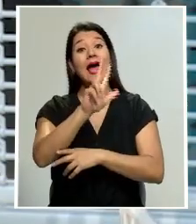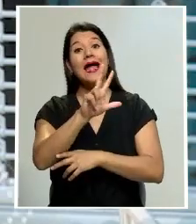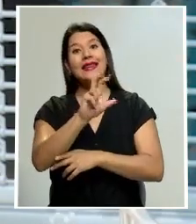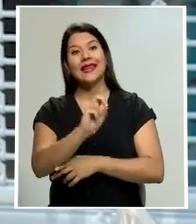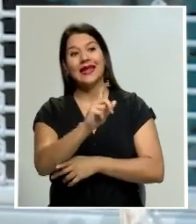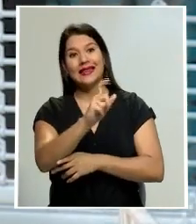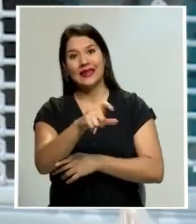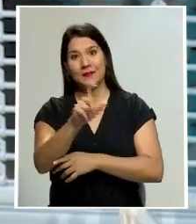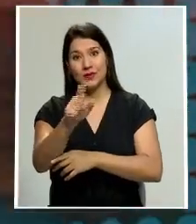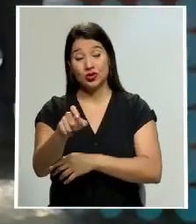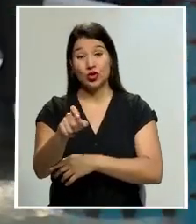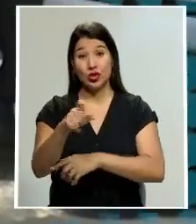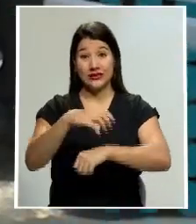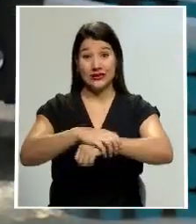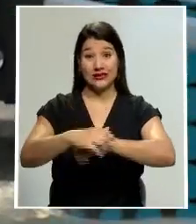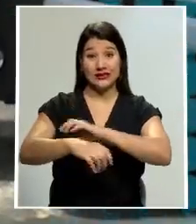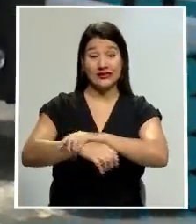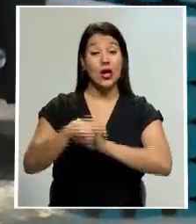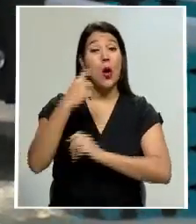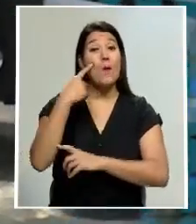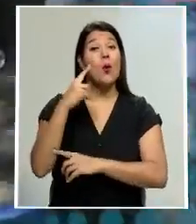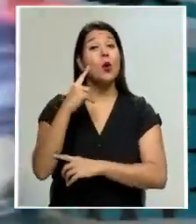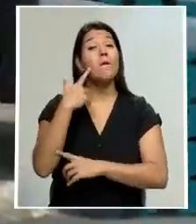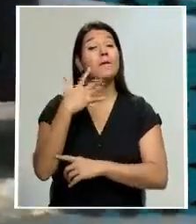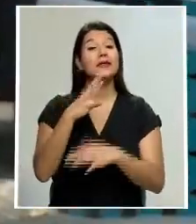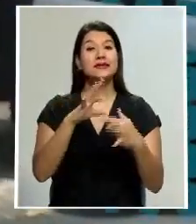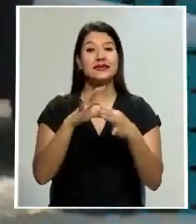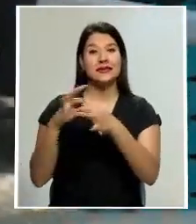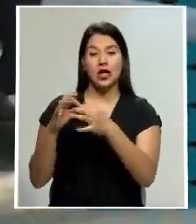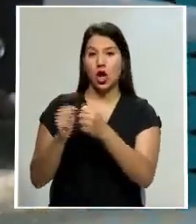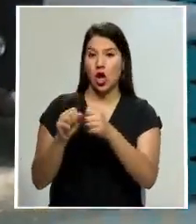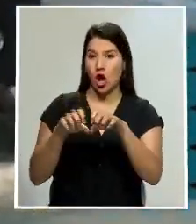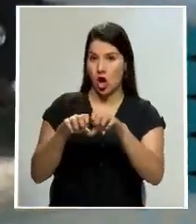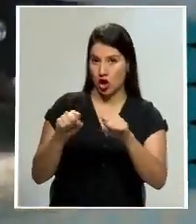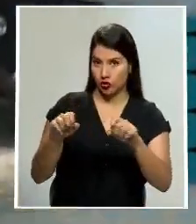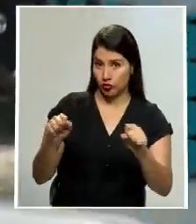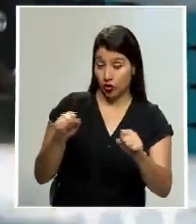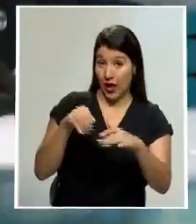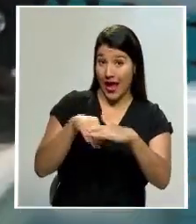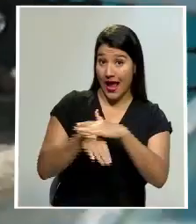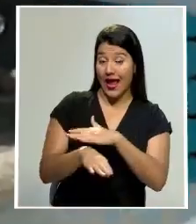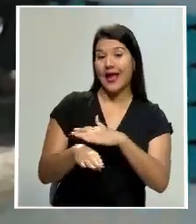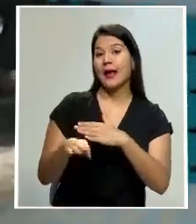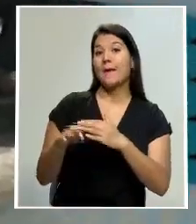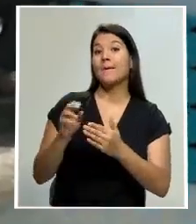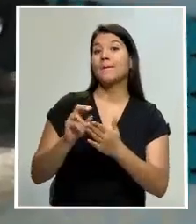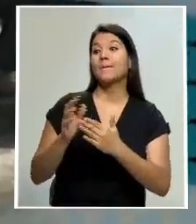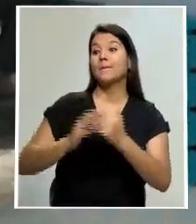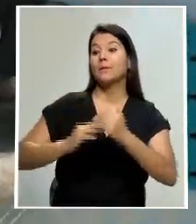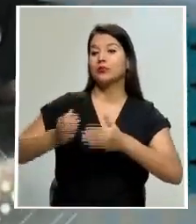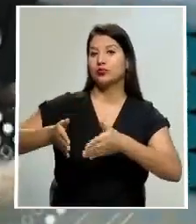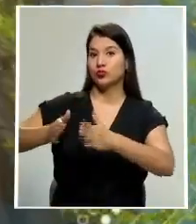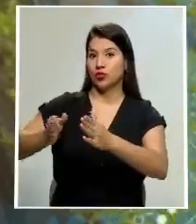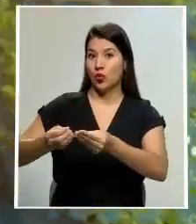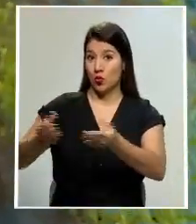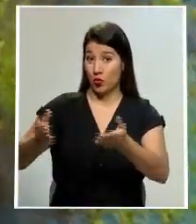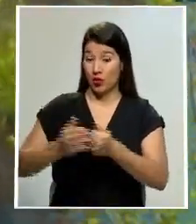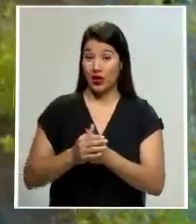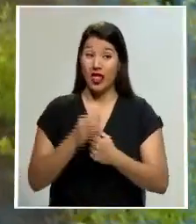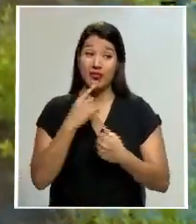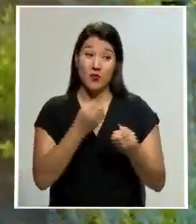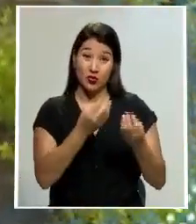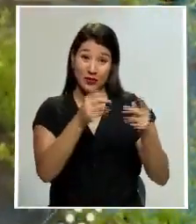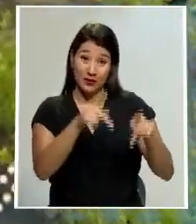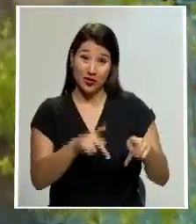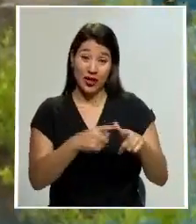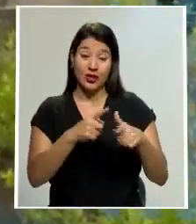de presunta corrupción en el otorgamiento de obra pública. Las partes aseguran que por involucrar a muchas personas el proceso es lento y